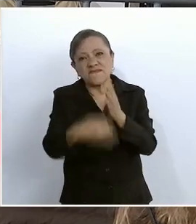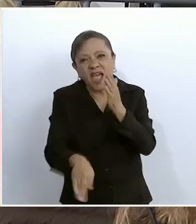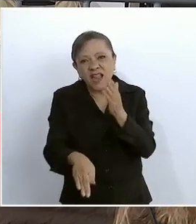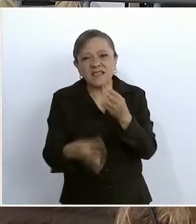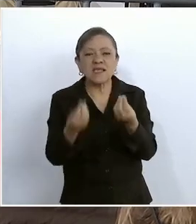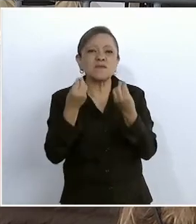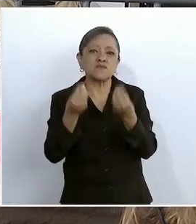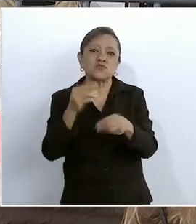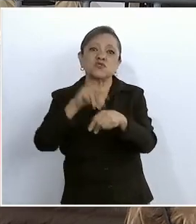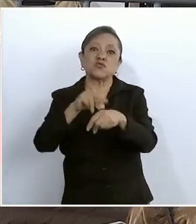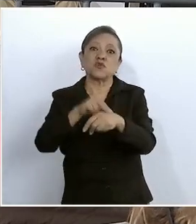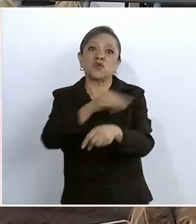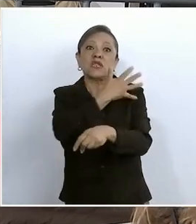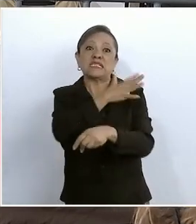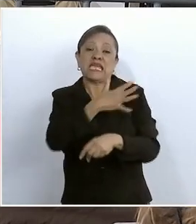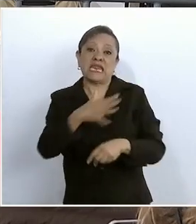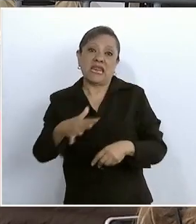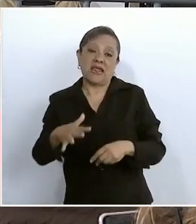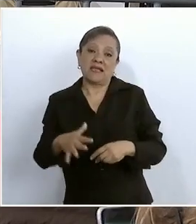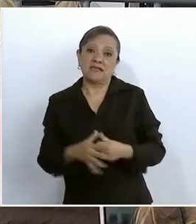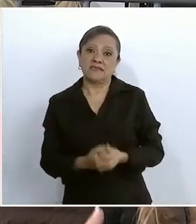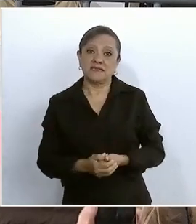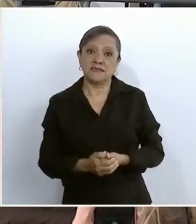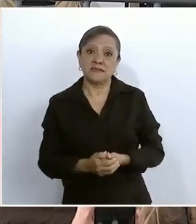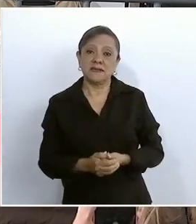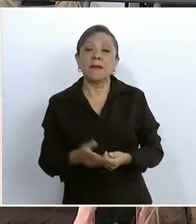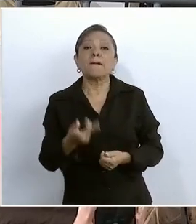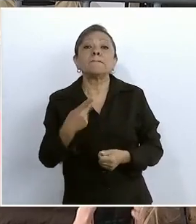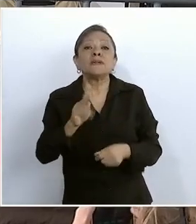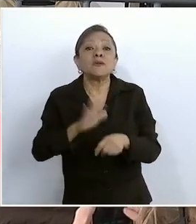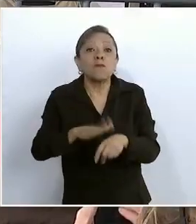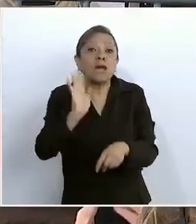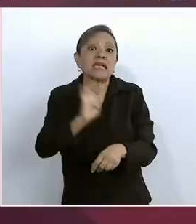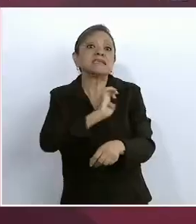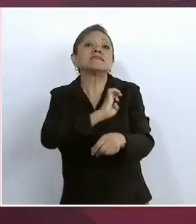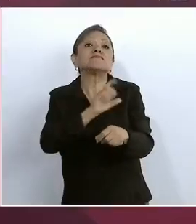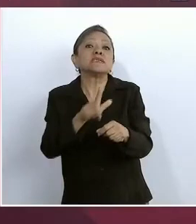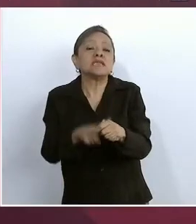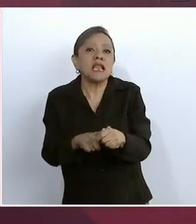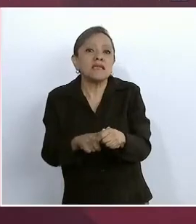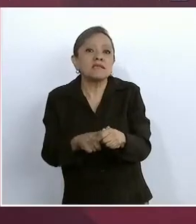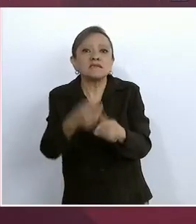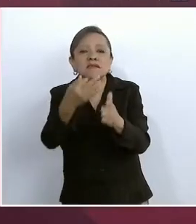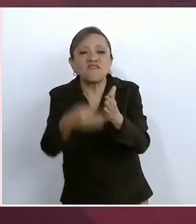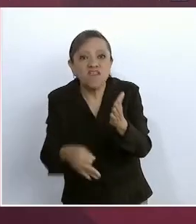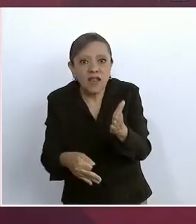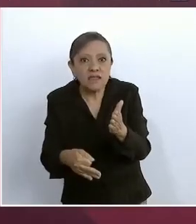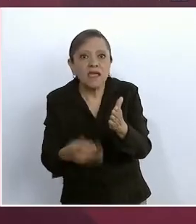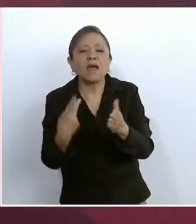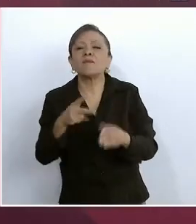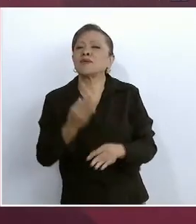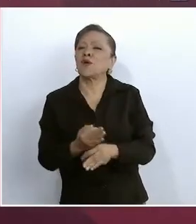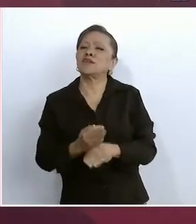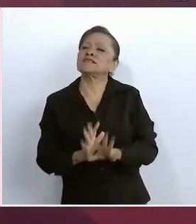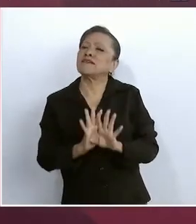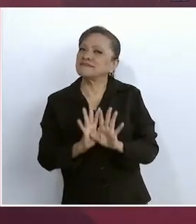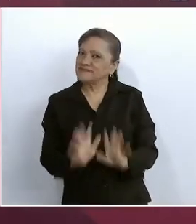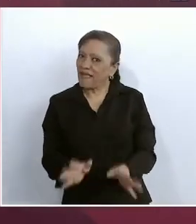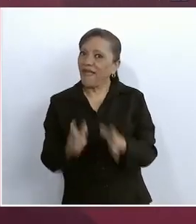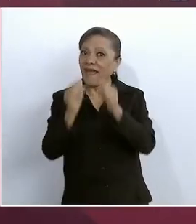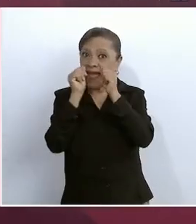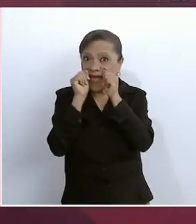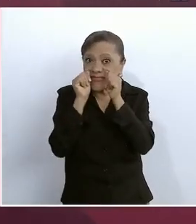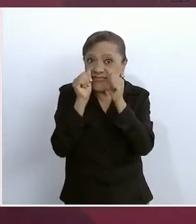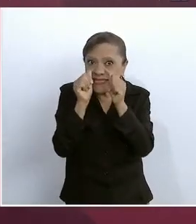generales y sobre todo de especialistas pero ya estamos atendiendo